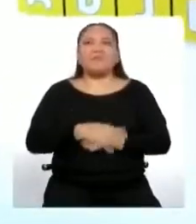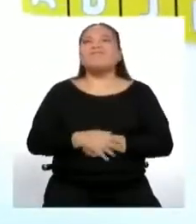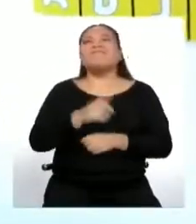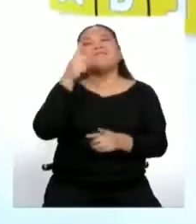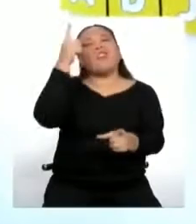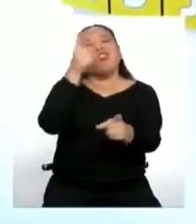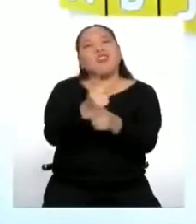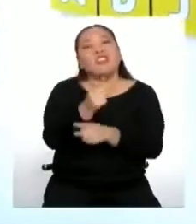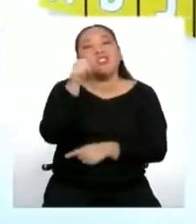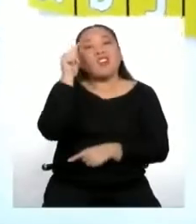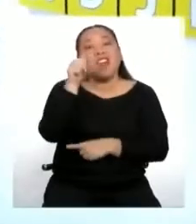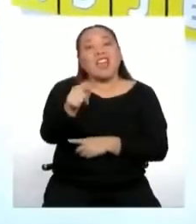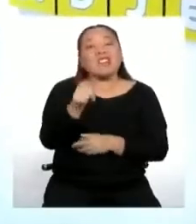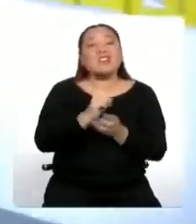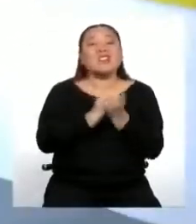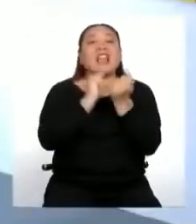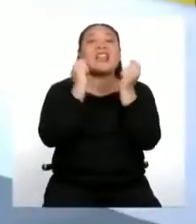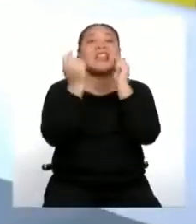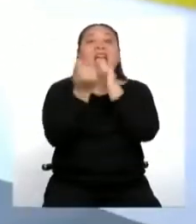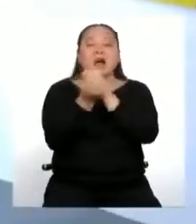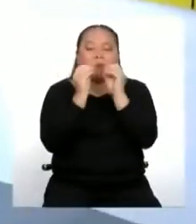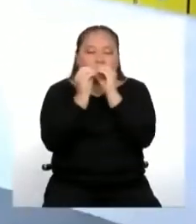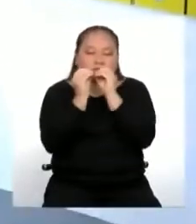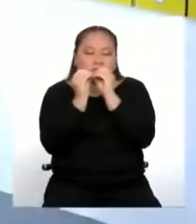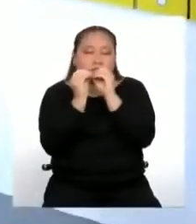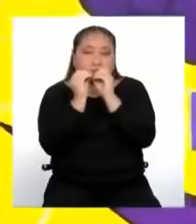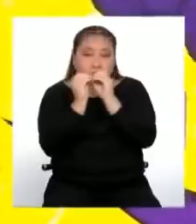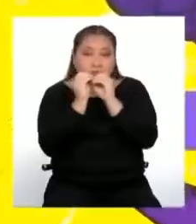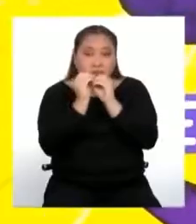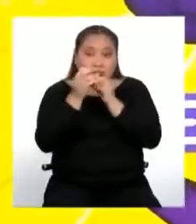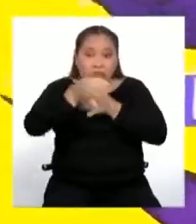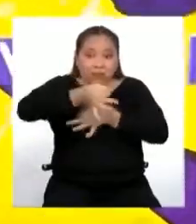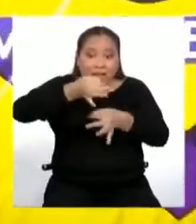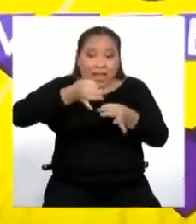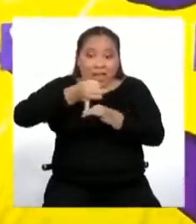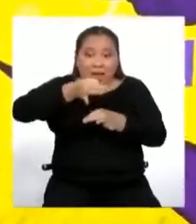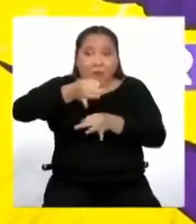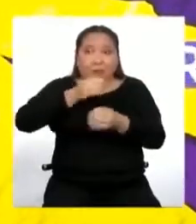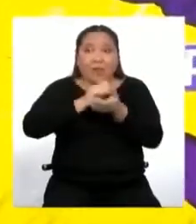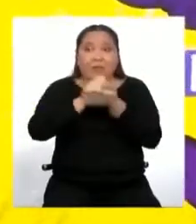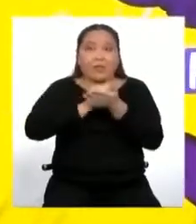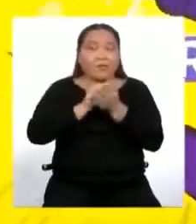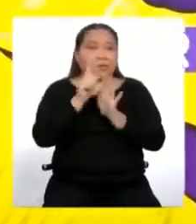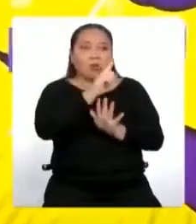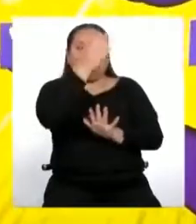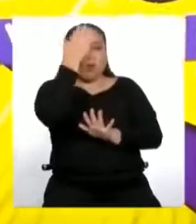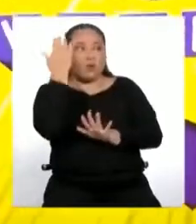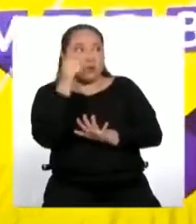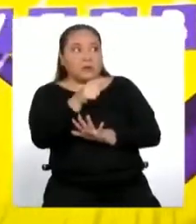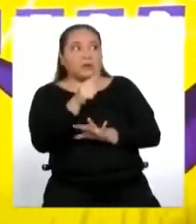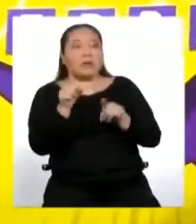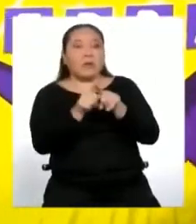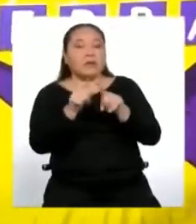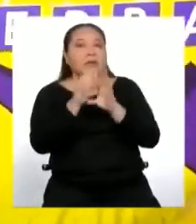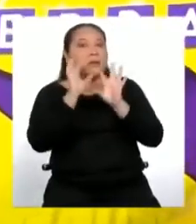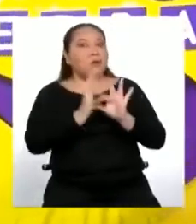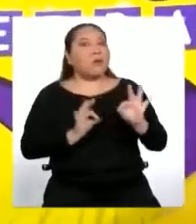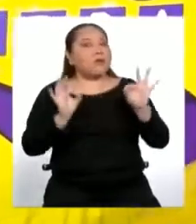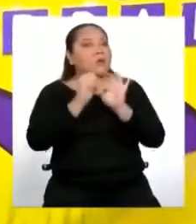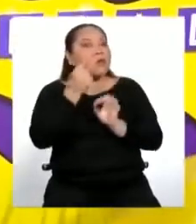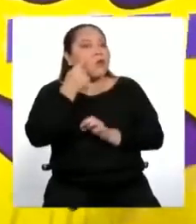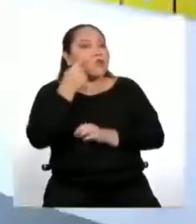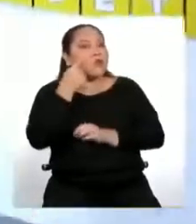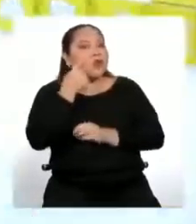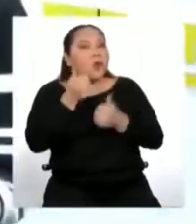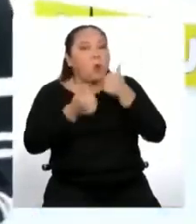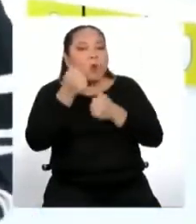ese cambio le llamamos adecuación del texto según el contexto. Y sobre eso vamos a hablar el día de hoy. Marco, pero no te olvides que también es muy importante conocer el medio